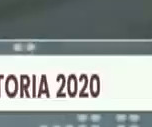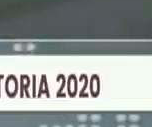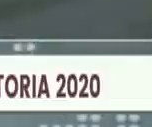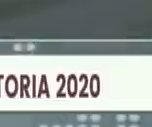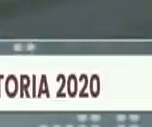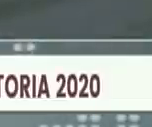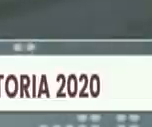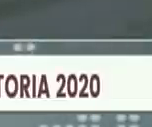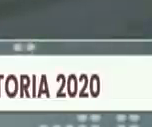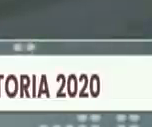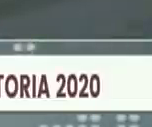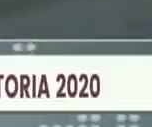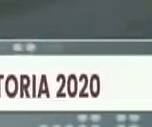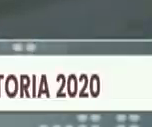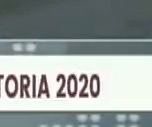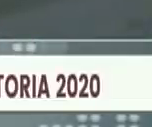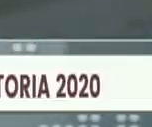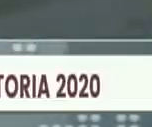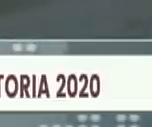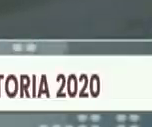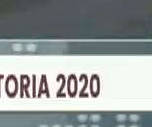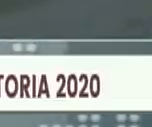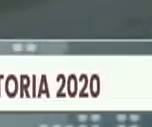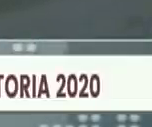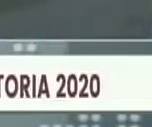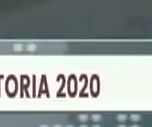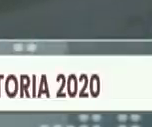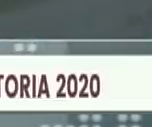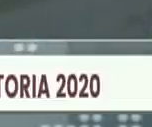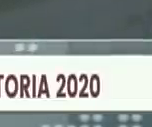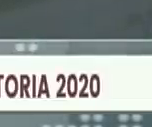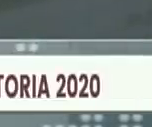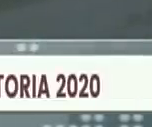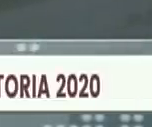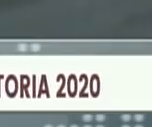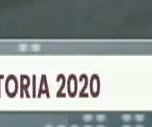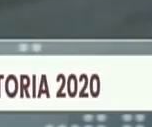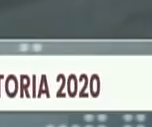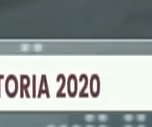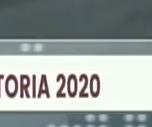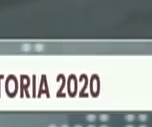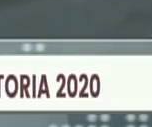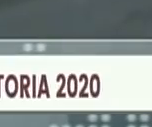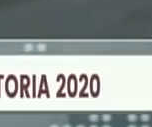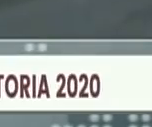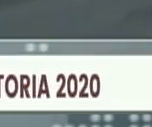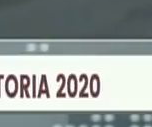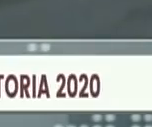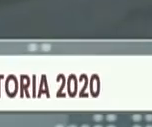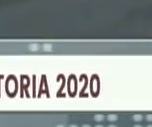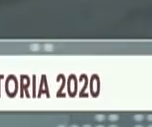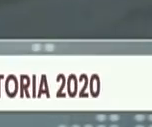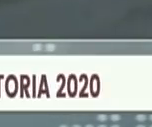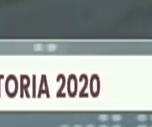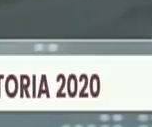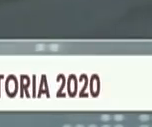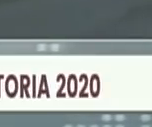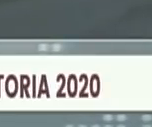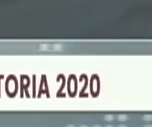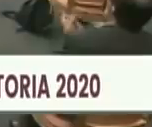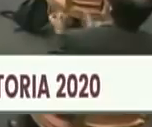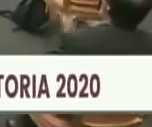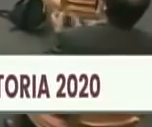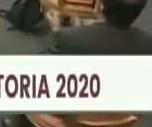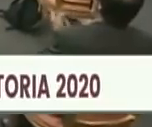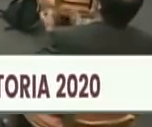profesor invitado de posgrado en universidades internacionales. Sus obras más destacadas son a la novelística Nostalgia en la calle Larga de 2012.